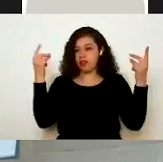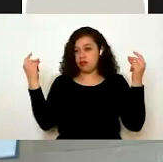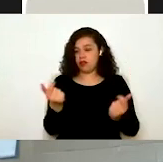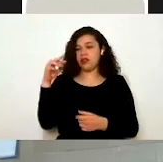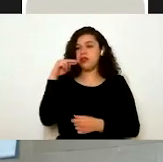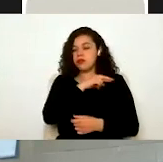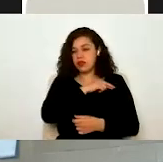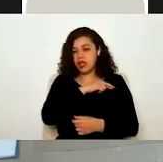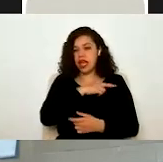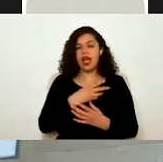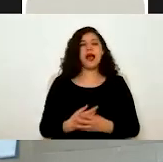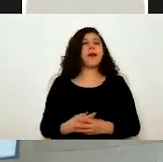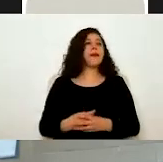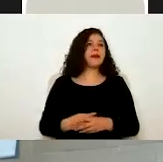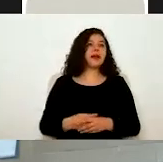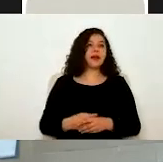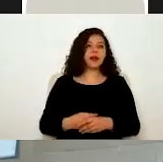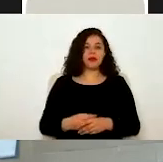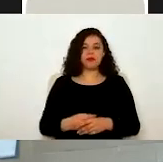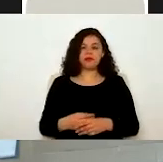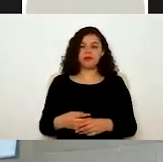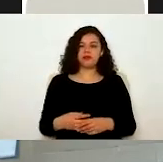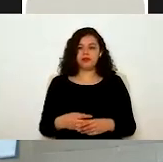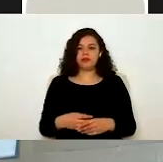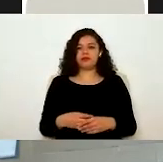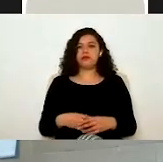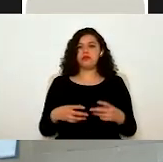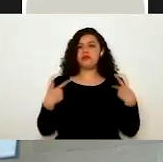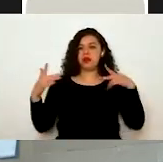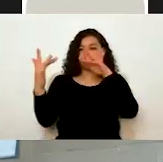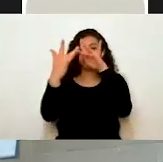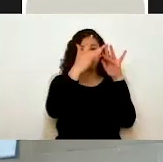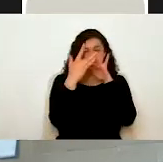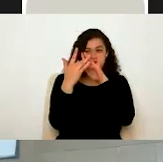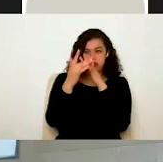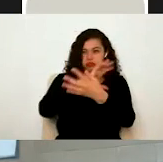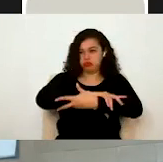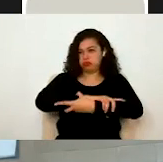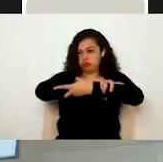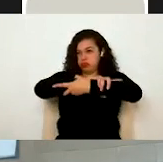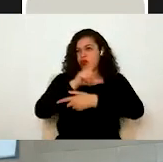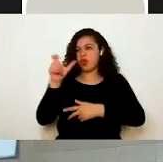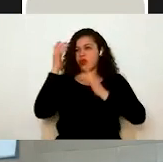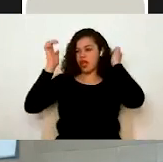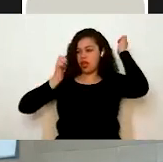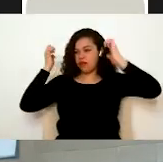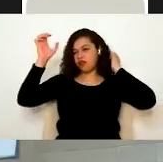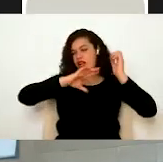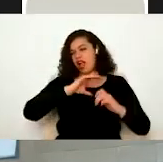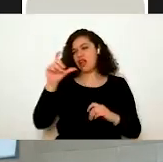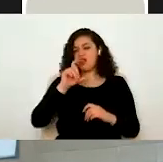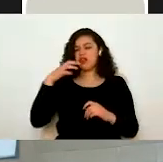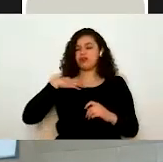contacto con nuestros aliados cuando llevamos a cabo algunos eventos como los de